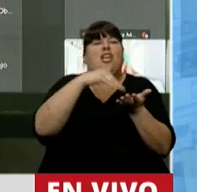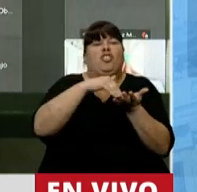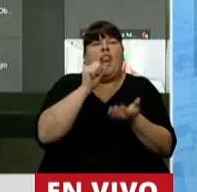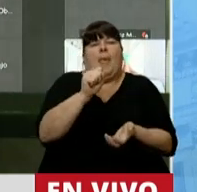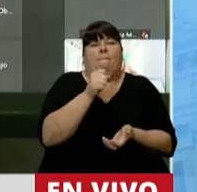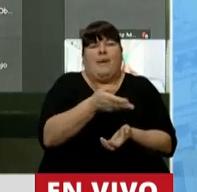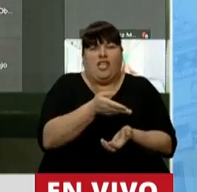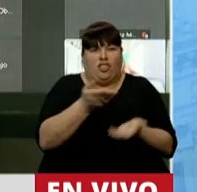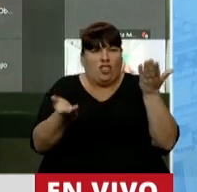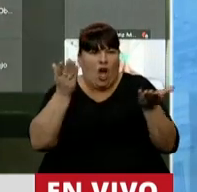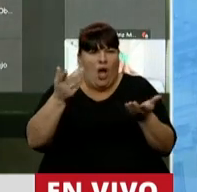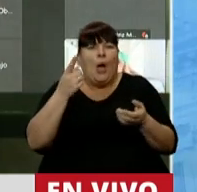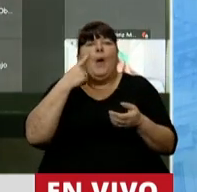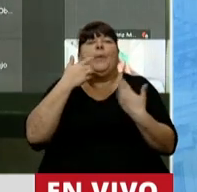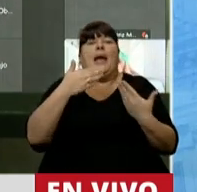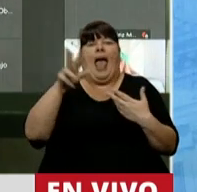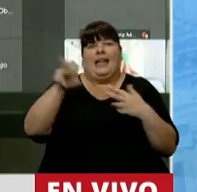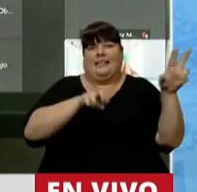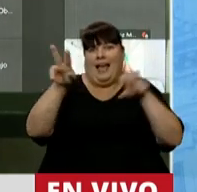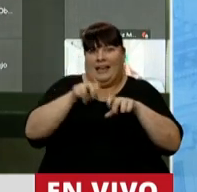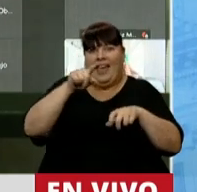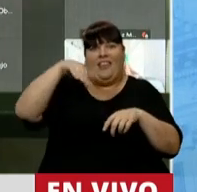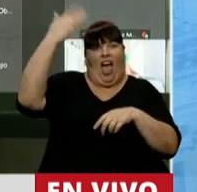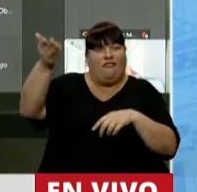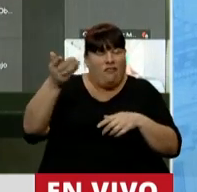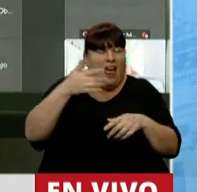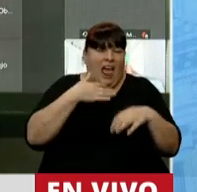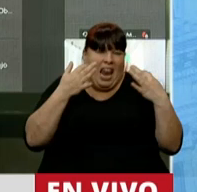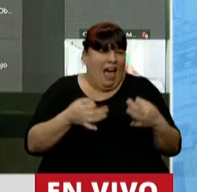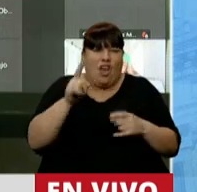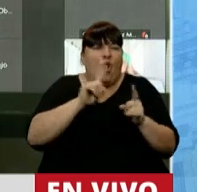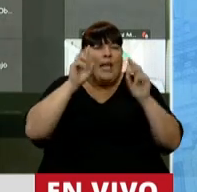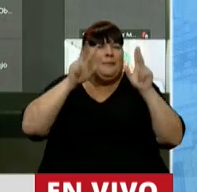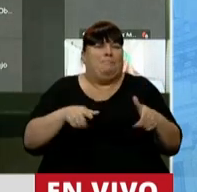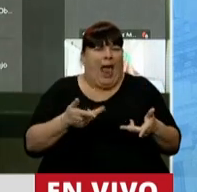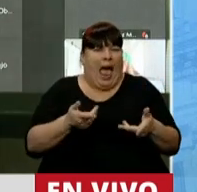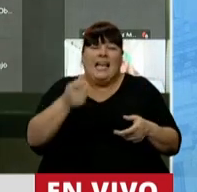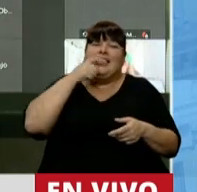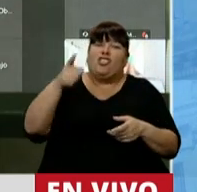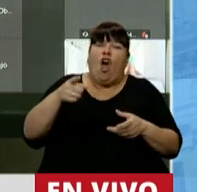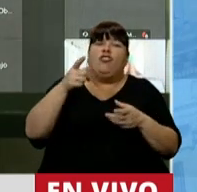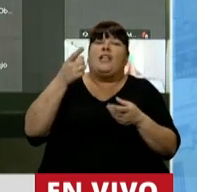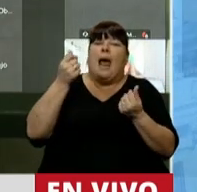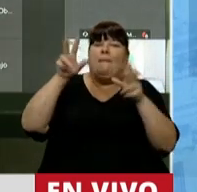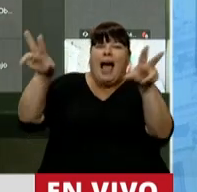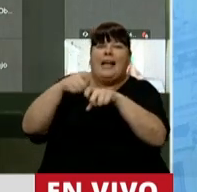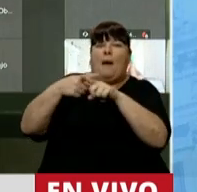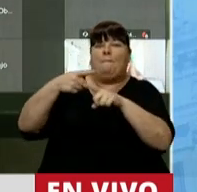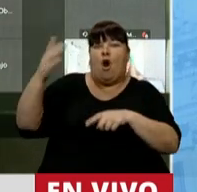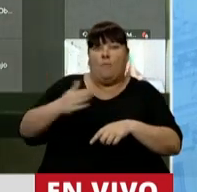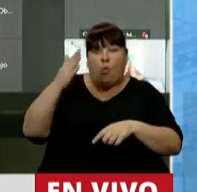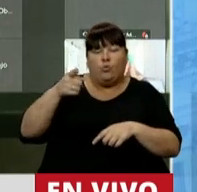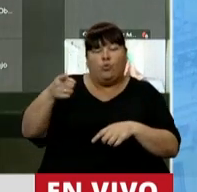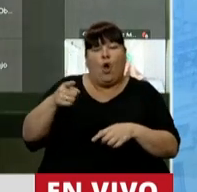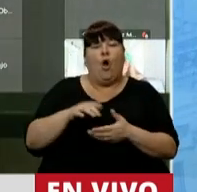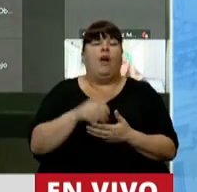de pesos y vive de rentas del exterior, realmente no es un plan. Cuando se ataca al capital productivo, cuando se